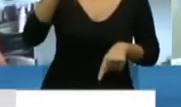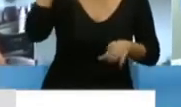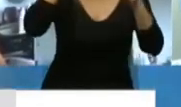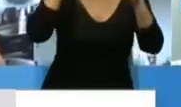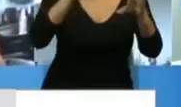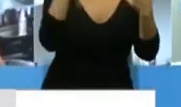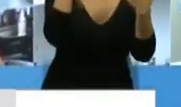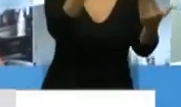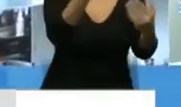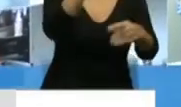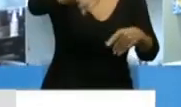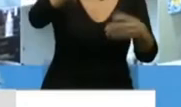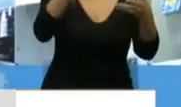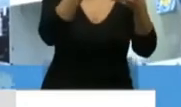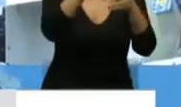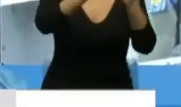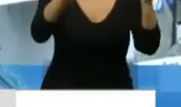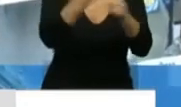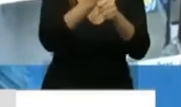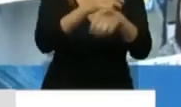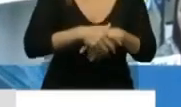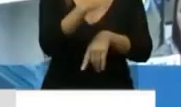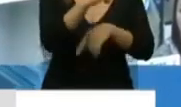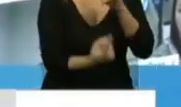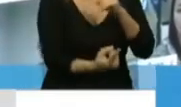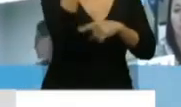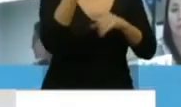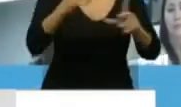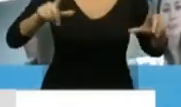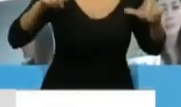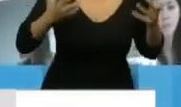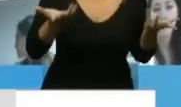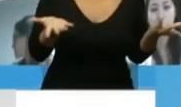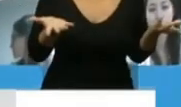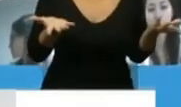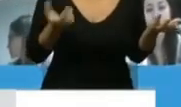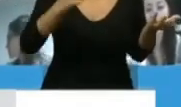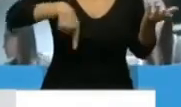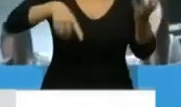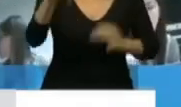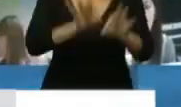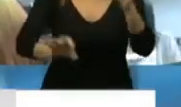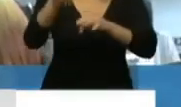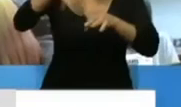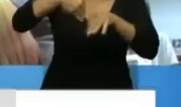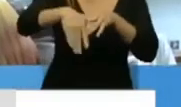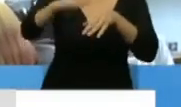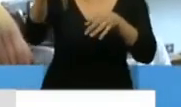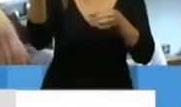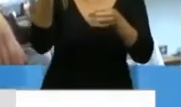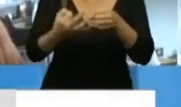Hoy son la primera línea de la batalla que estamos peleando y para ello va este proyecto que hoy se convertirá en ley.